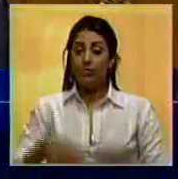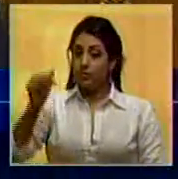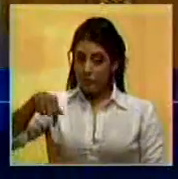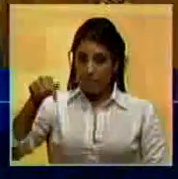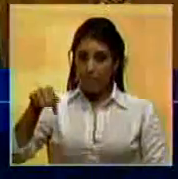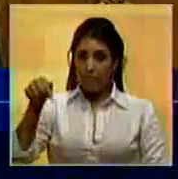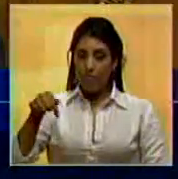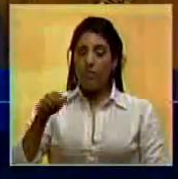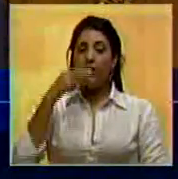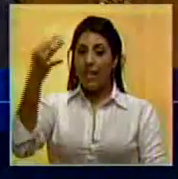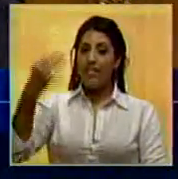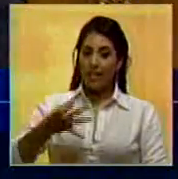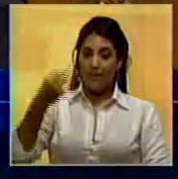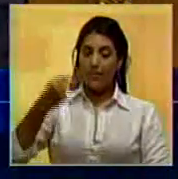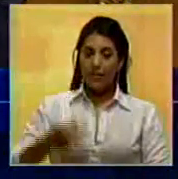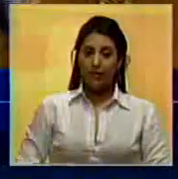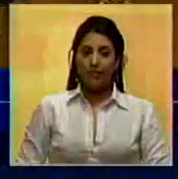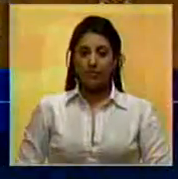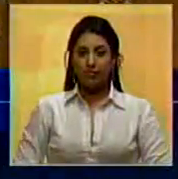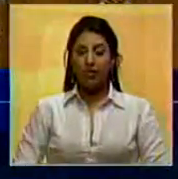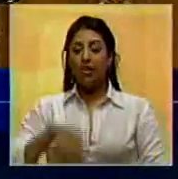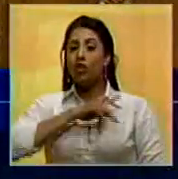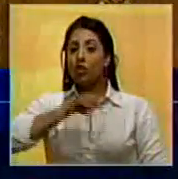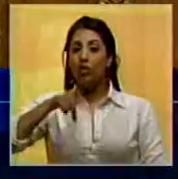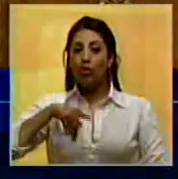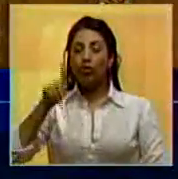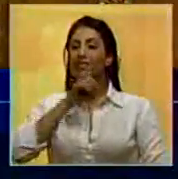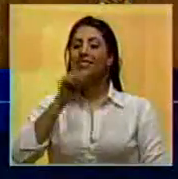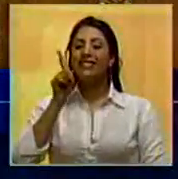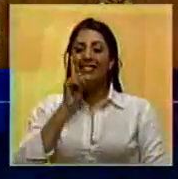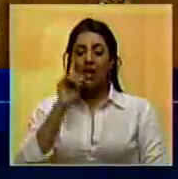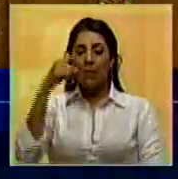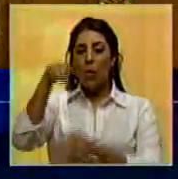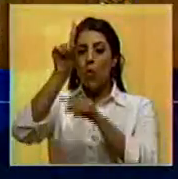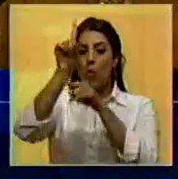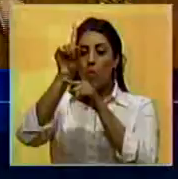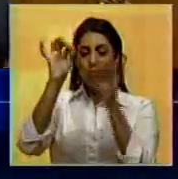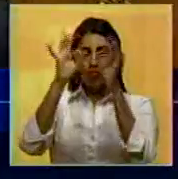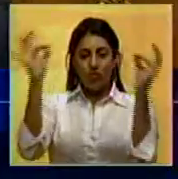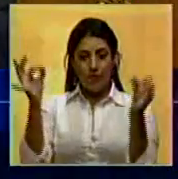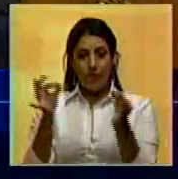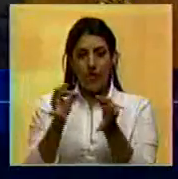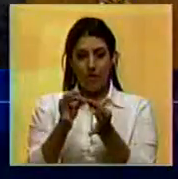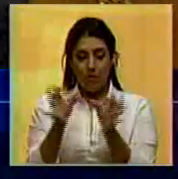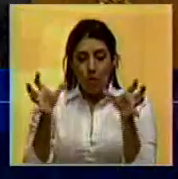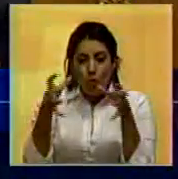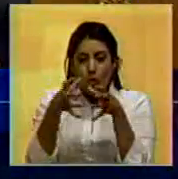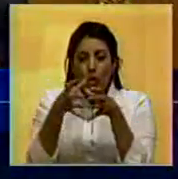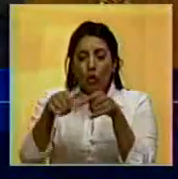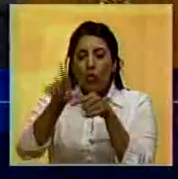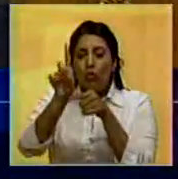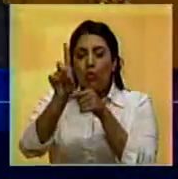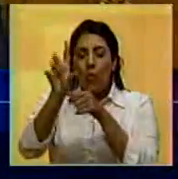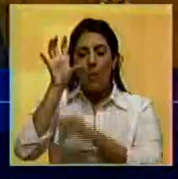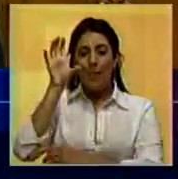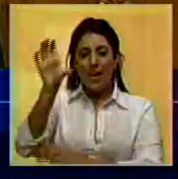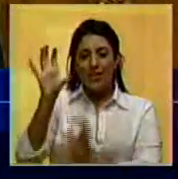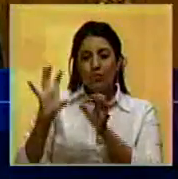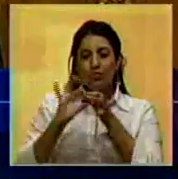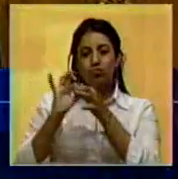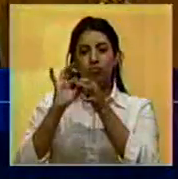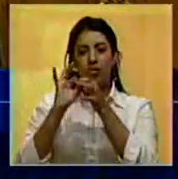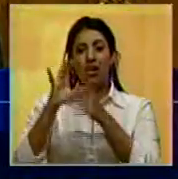Hoy la realidad es que somos una sola familia, un solo país